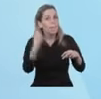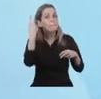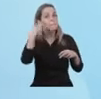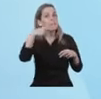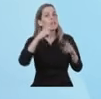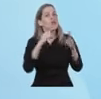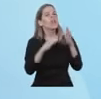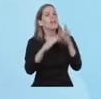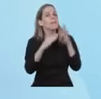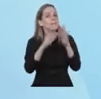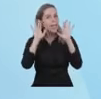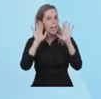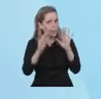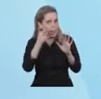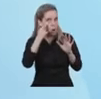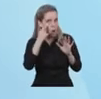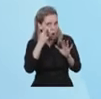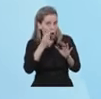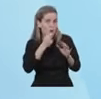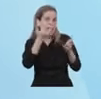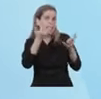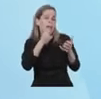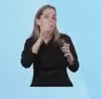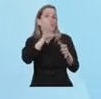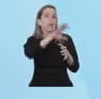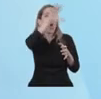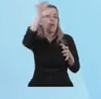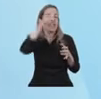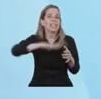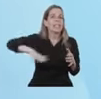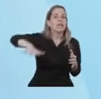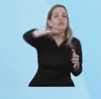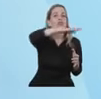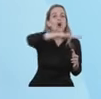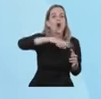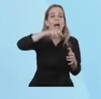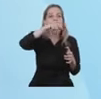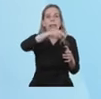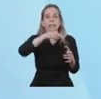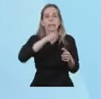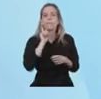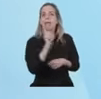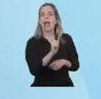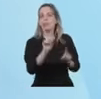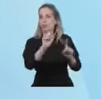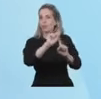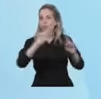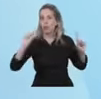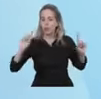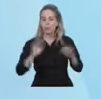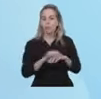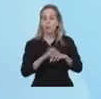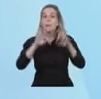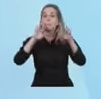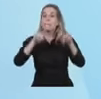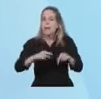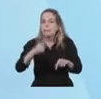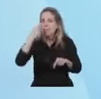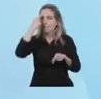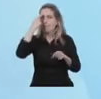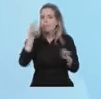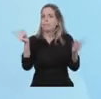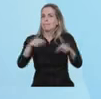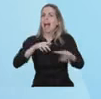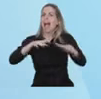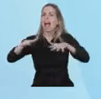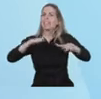declaradas en alarma epidemiológica. El Plan de Recuperación de Actividades, cuando se